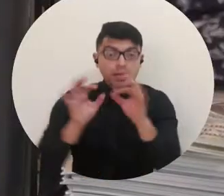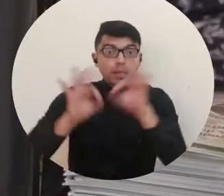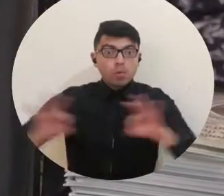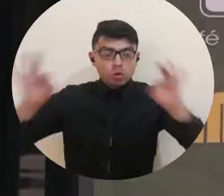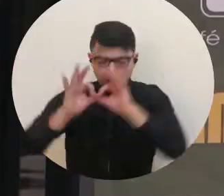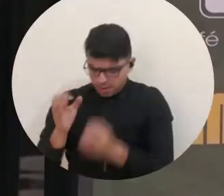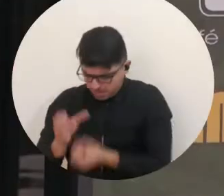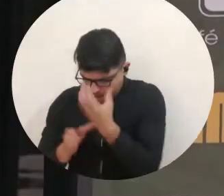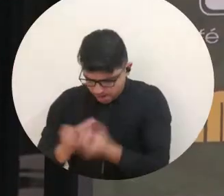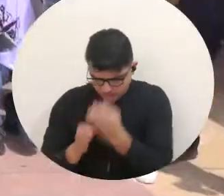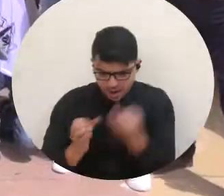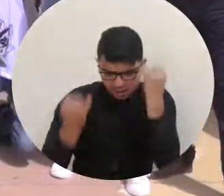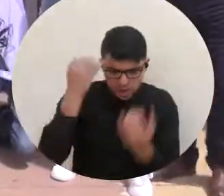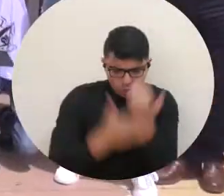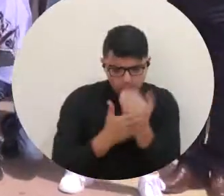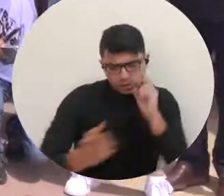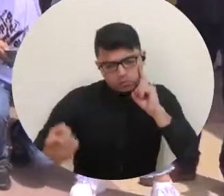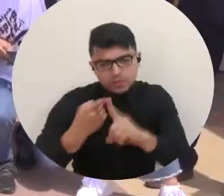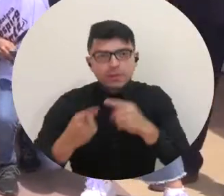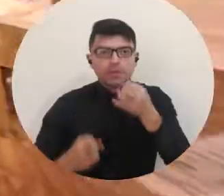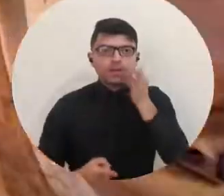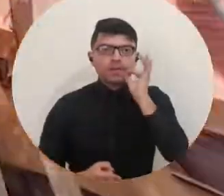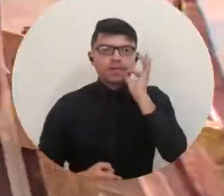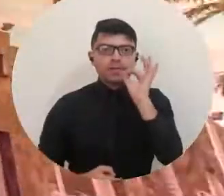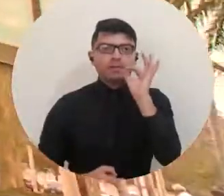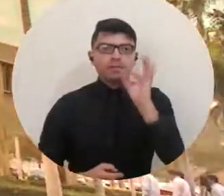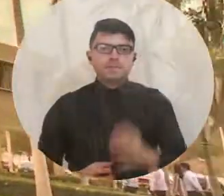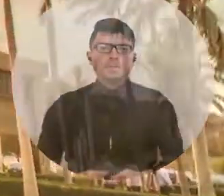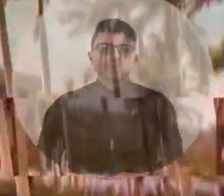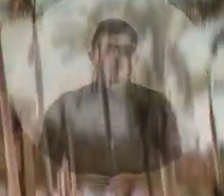la cadena de producción e innovación alrededor de él.